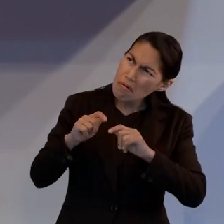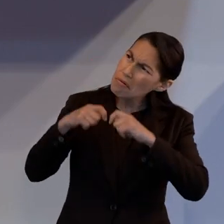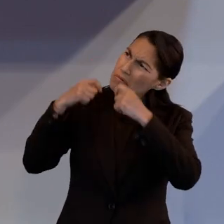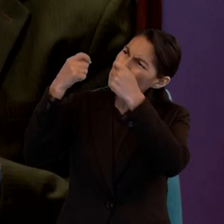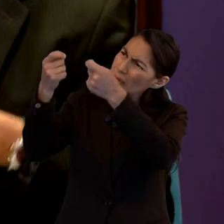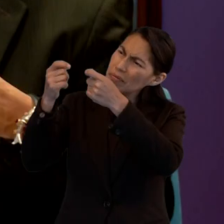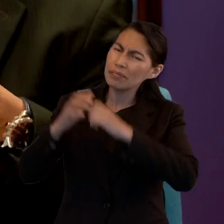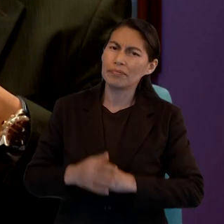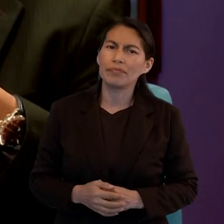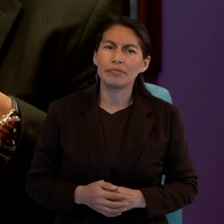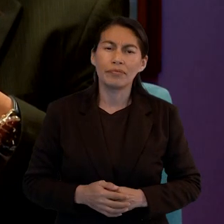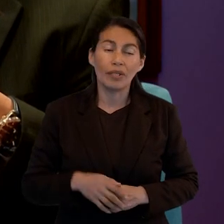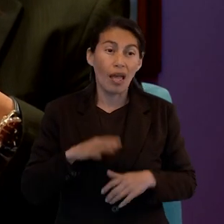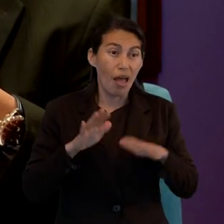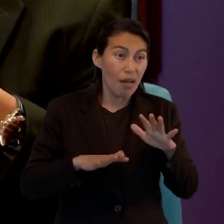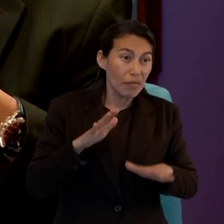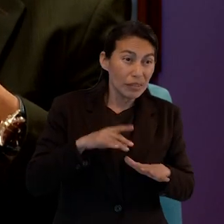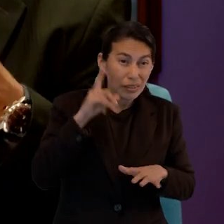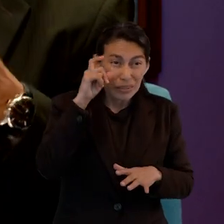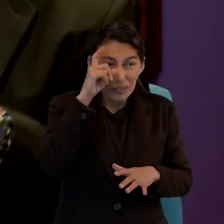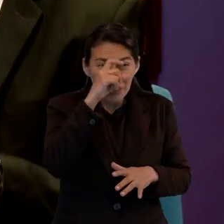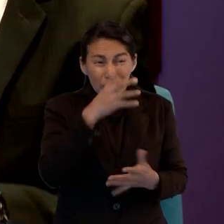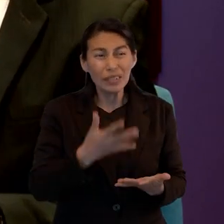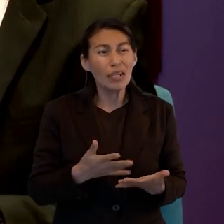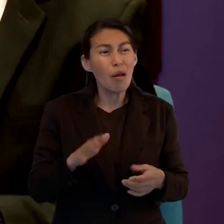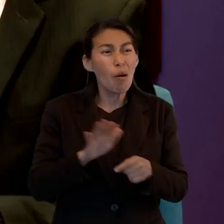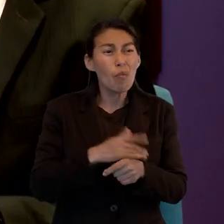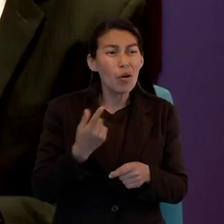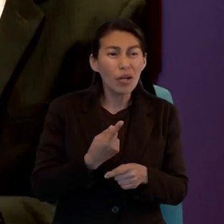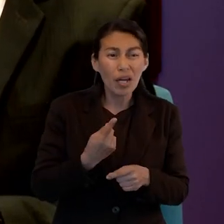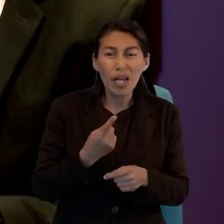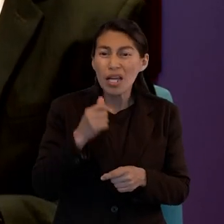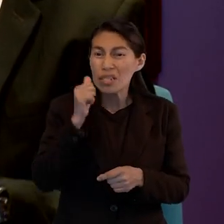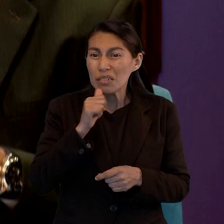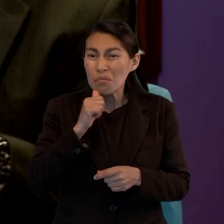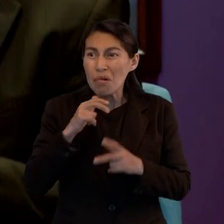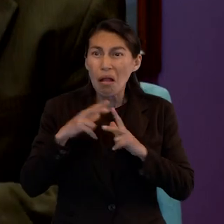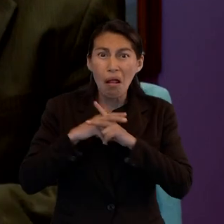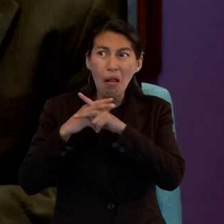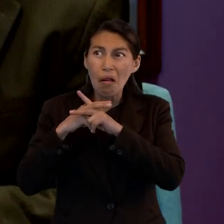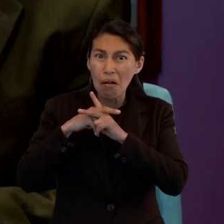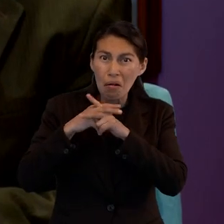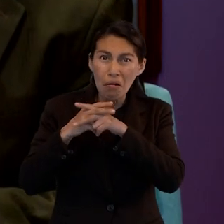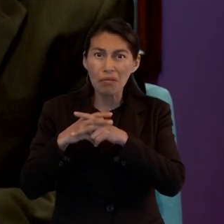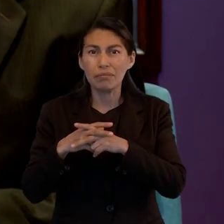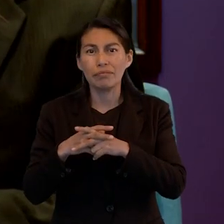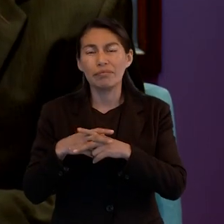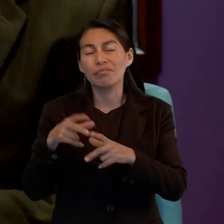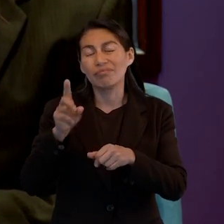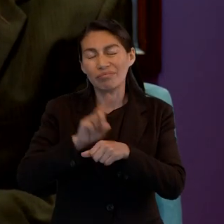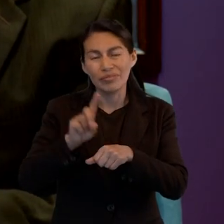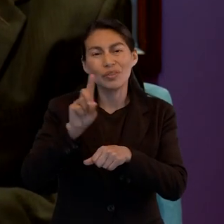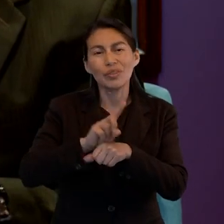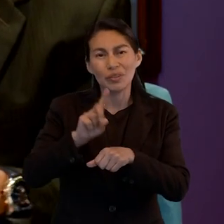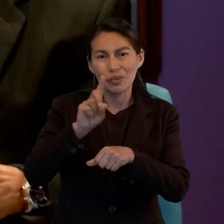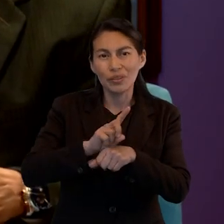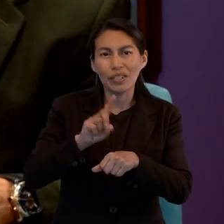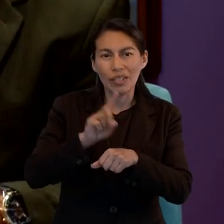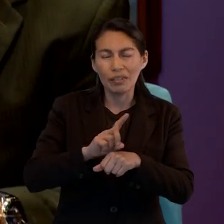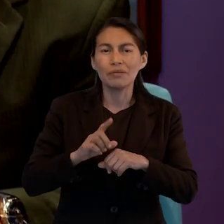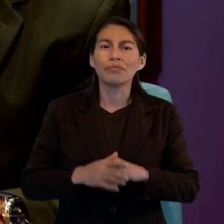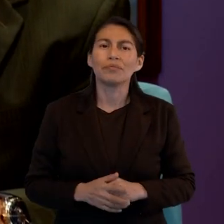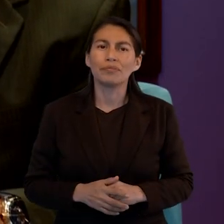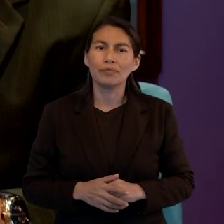No podemos decir, hoy no hubo lucha, ¿no? Hoy no hubo un combate. Todos los días hay un combate